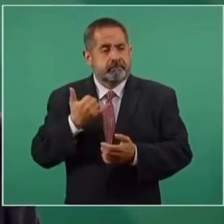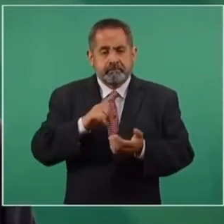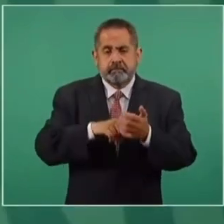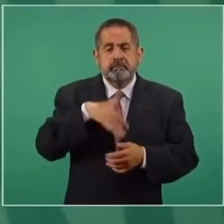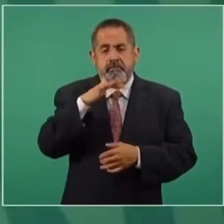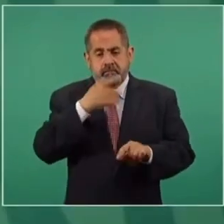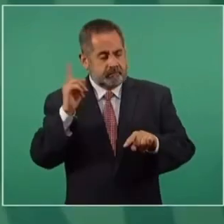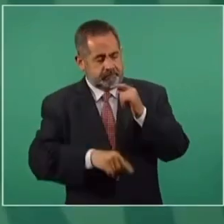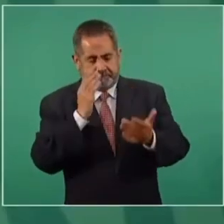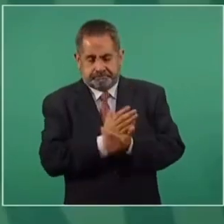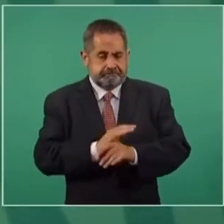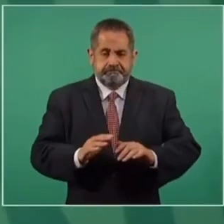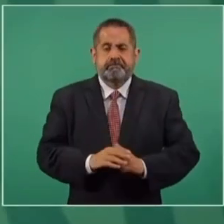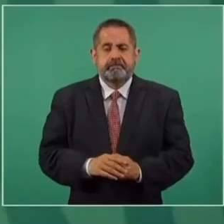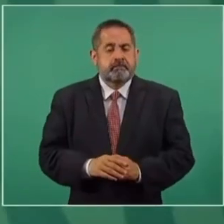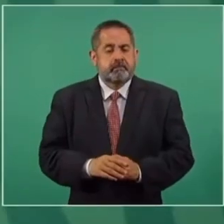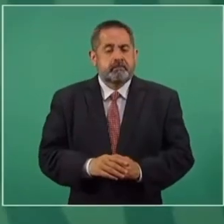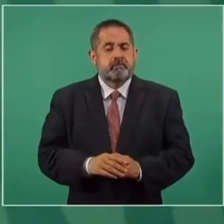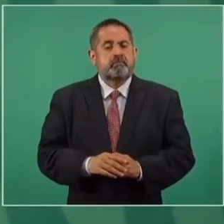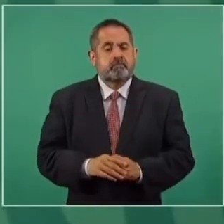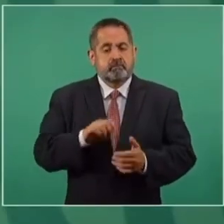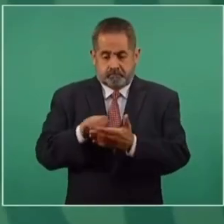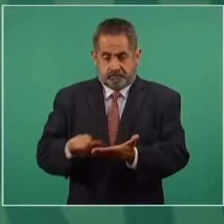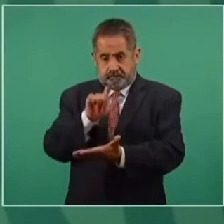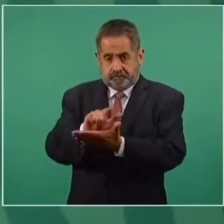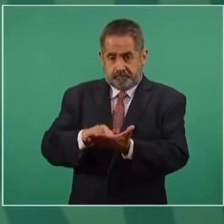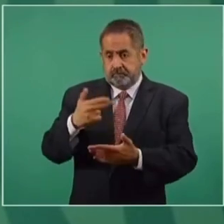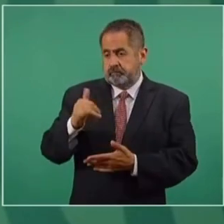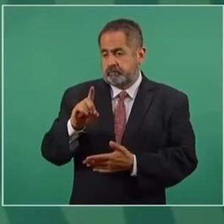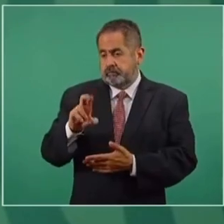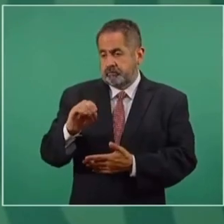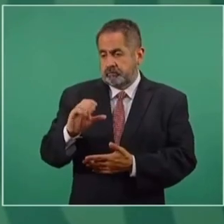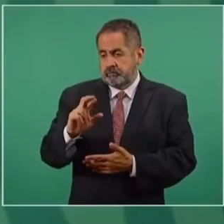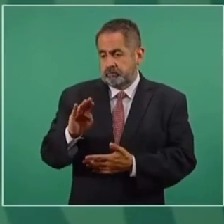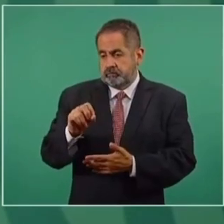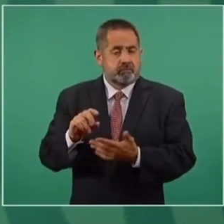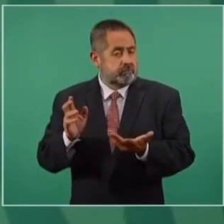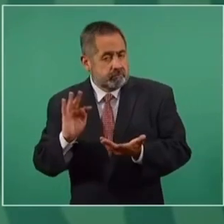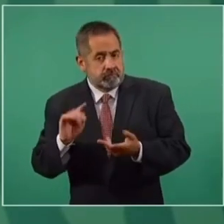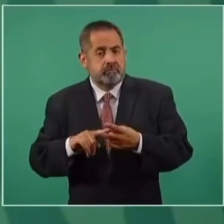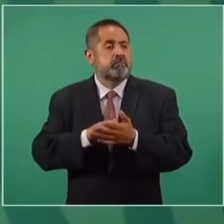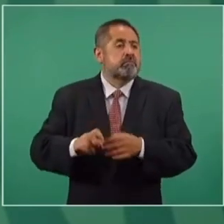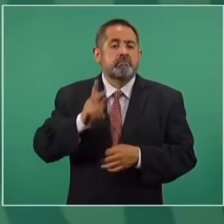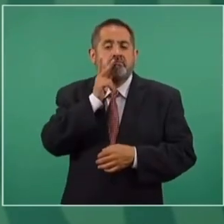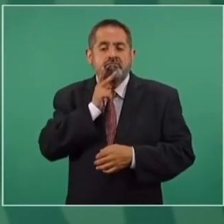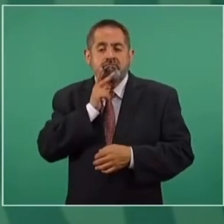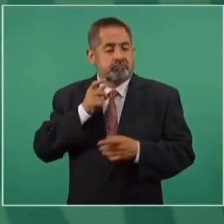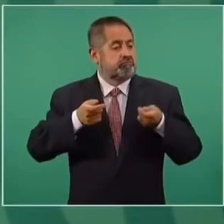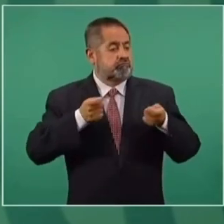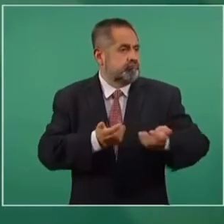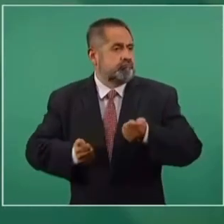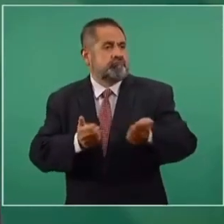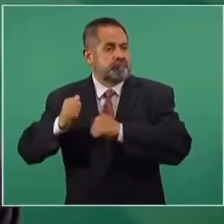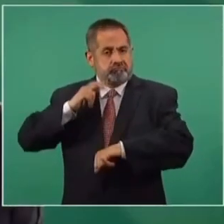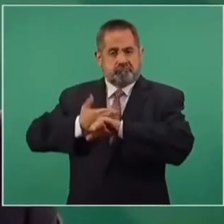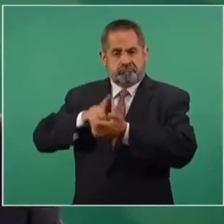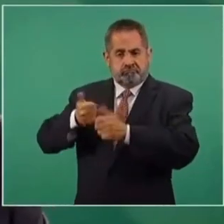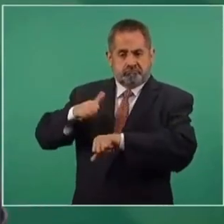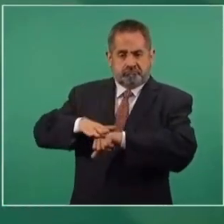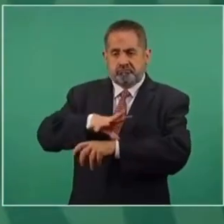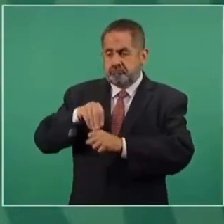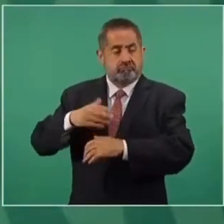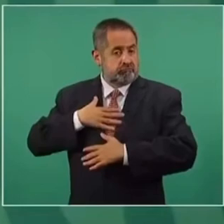la corrupción. En el caso de esta ley de hidrocarburos, si Pemex no tiene la rectoría en la distribución de